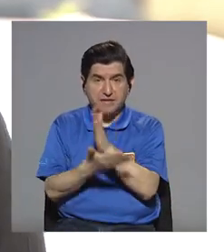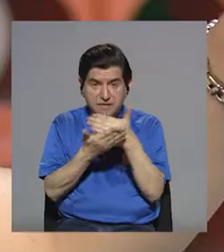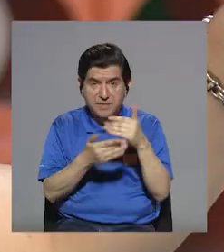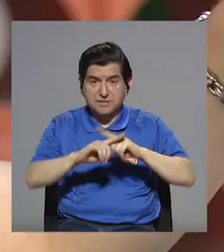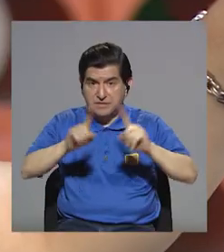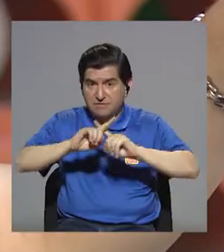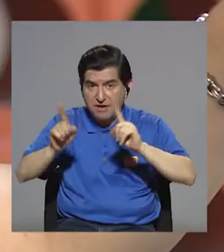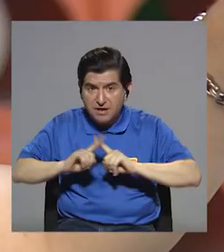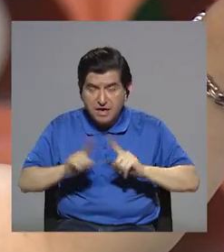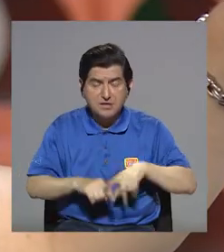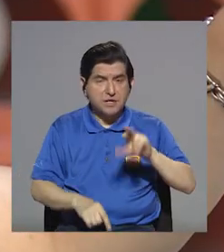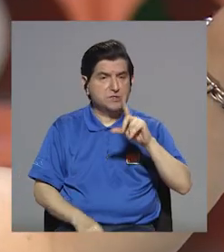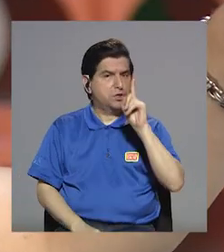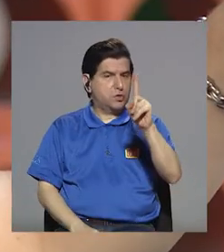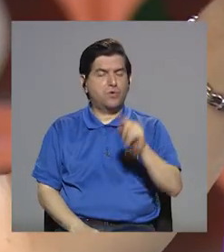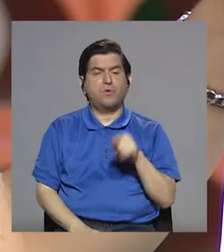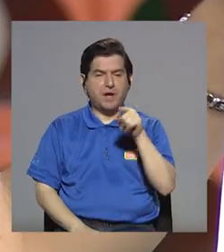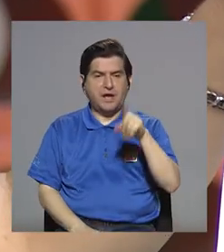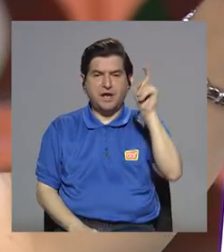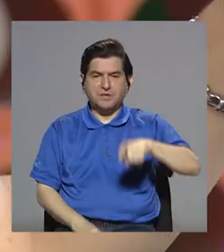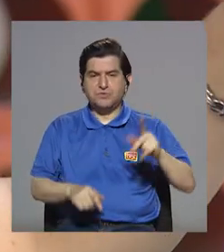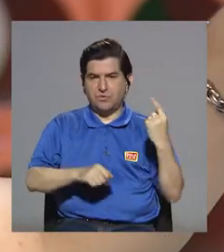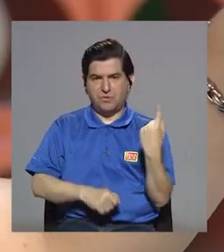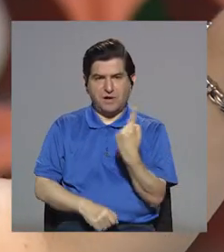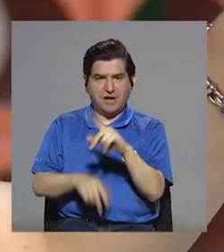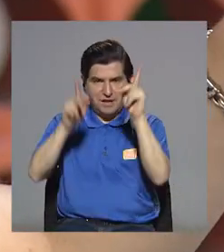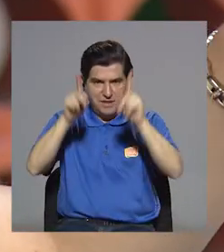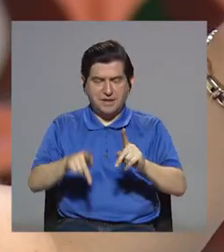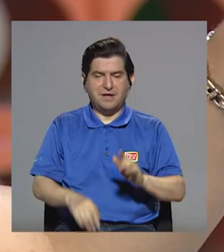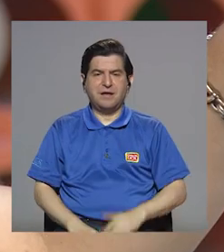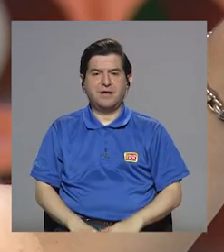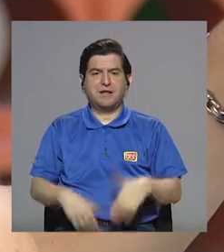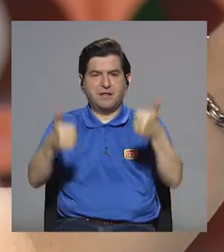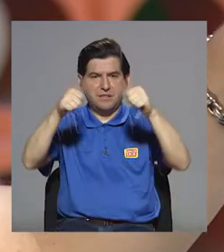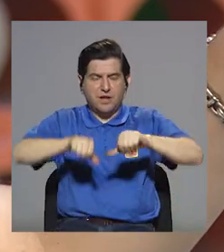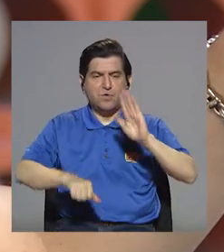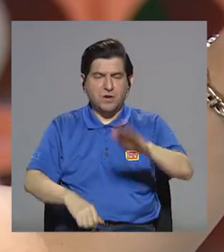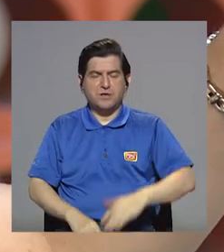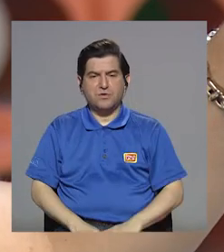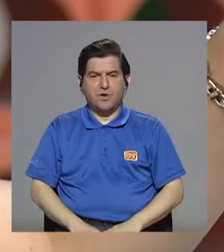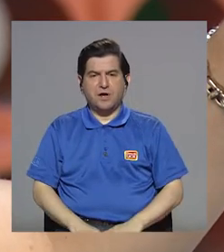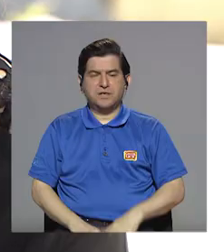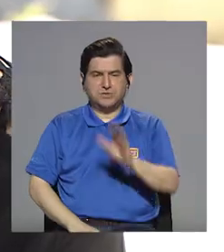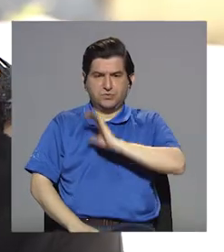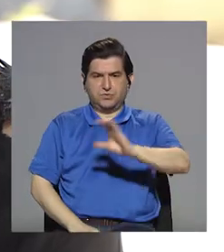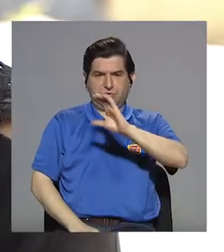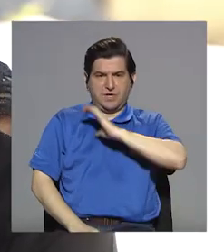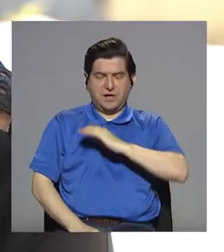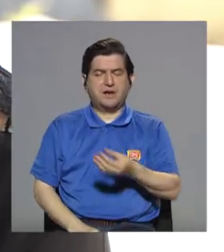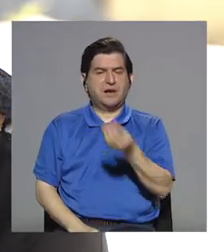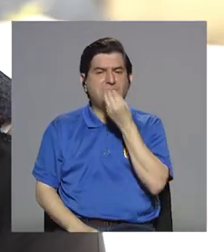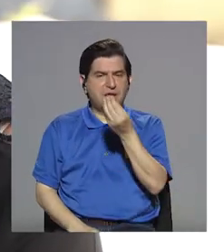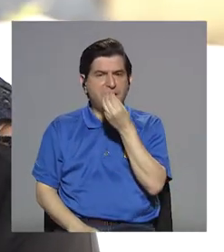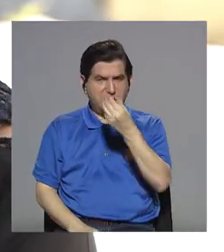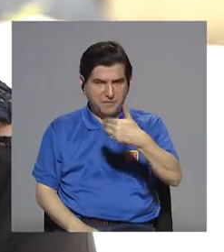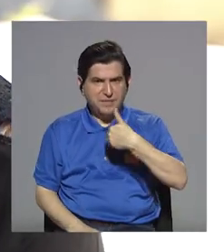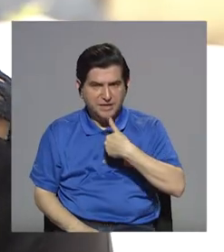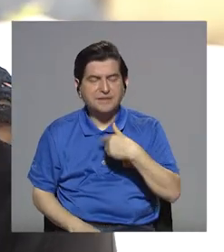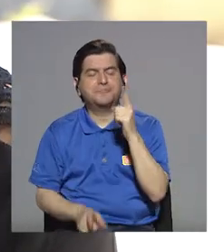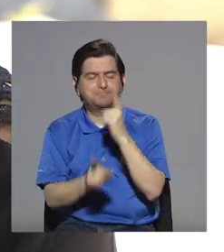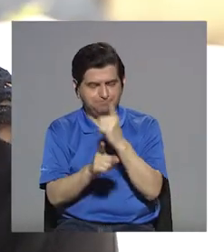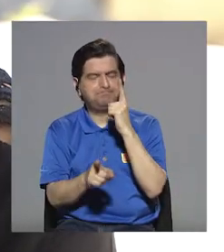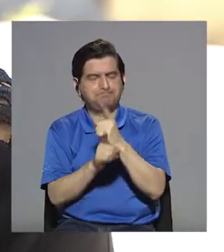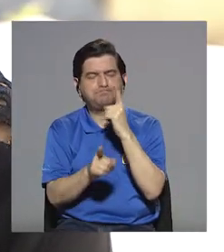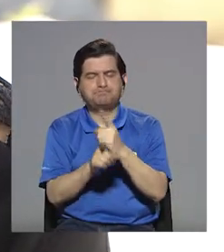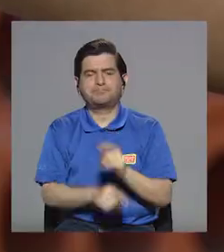porciones. En vez de solo una. vez de Eso es lo que ya sí tiene que ver cada persona de acuerdo a su tamaño, de acuerdo a su cantidad la dieta que le ponen,